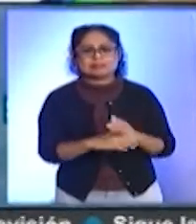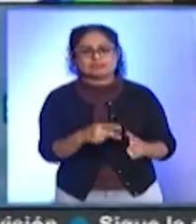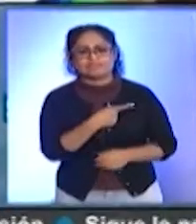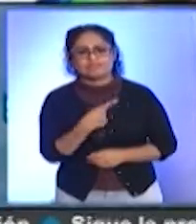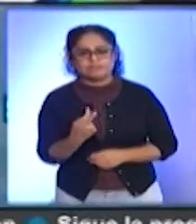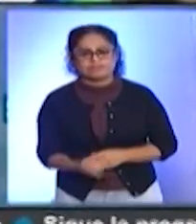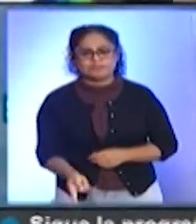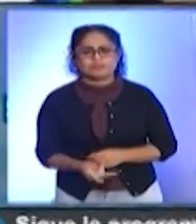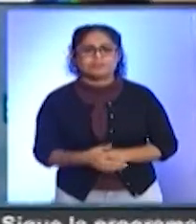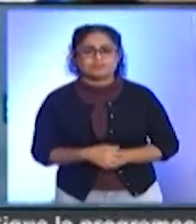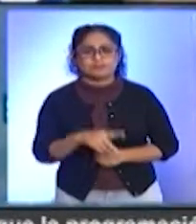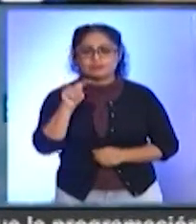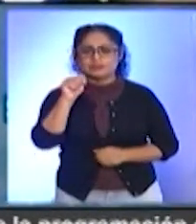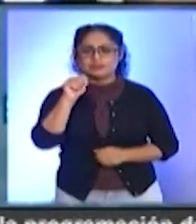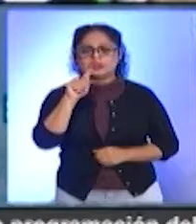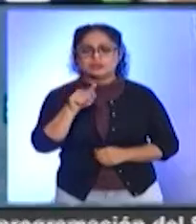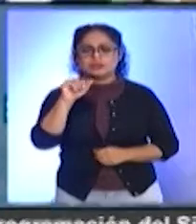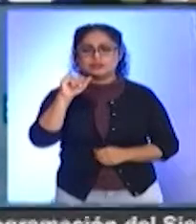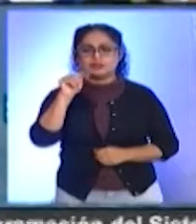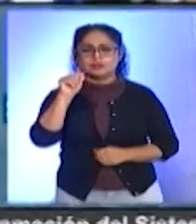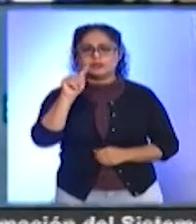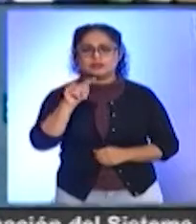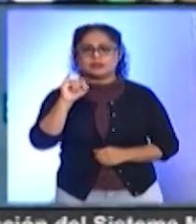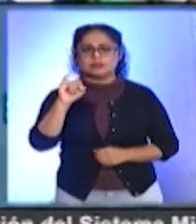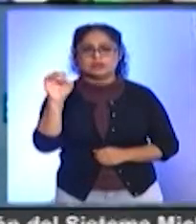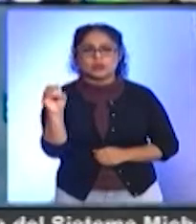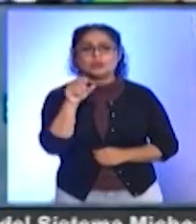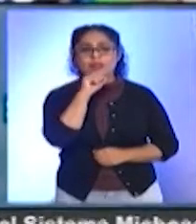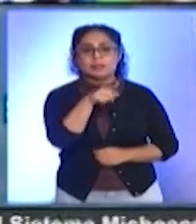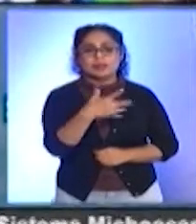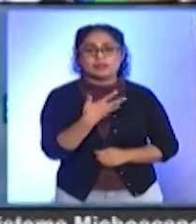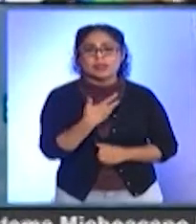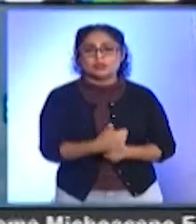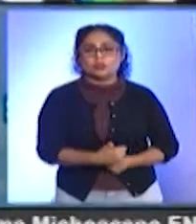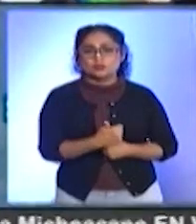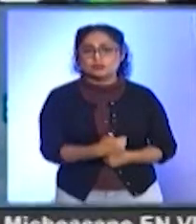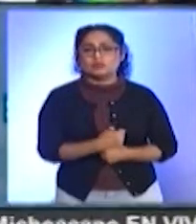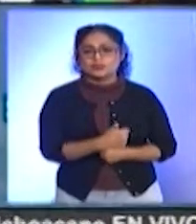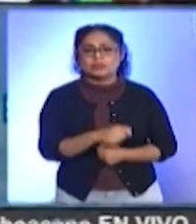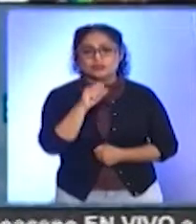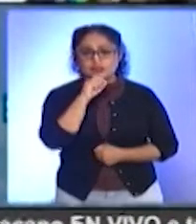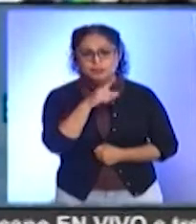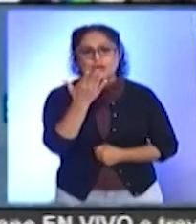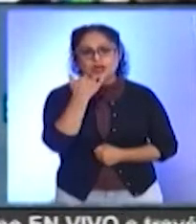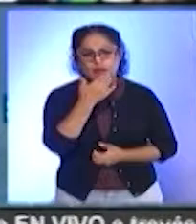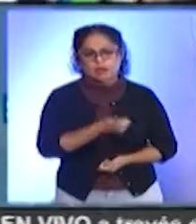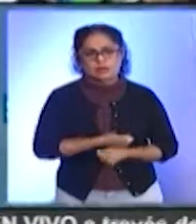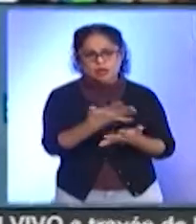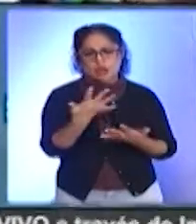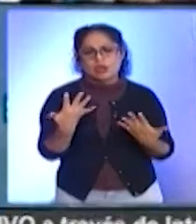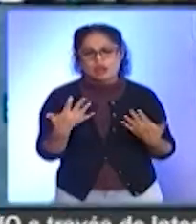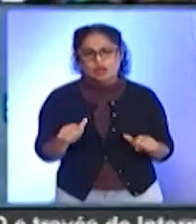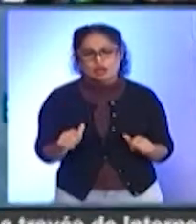Ciccio, es aquí cerca, ahorita están sufriendo alguna situación también, ya llevamos alimento para Ciccio